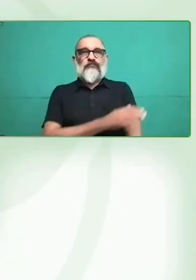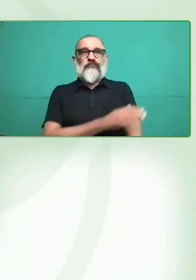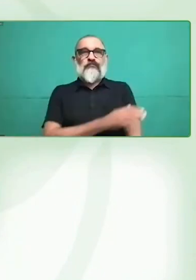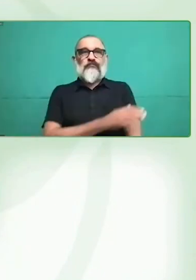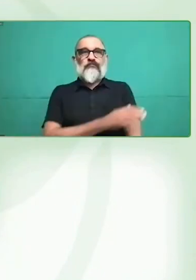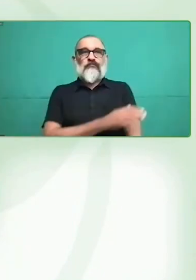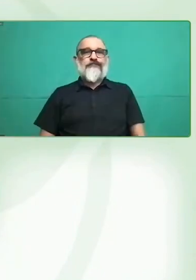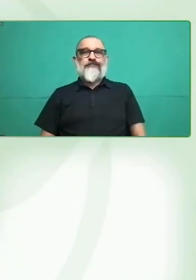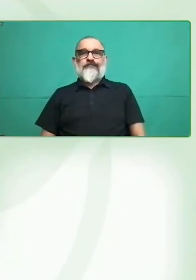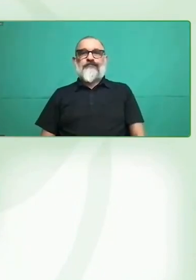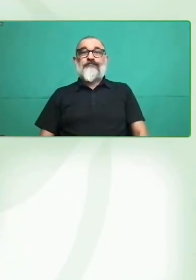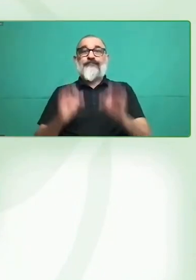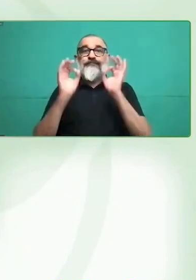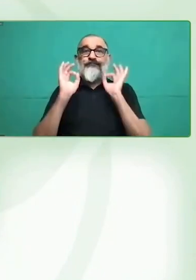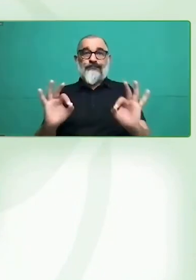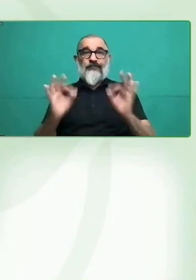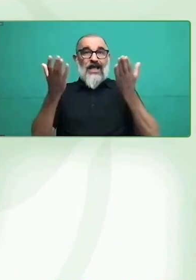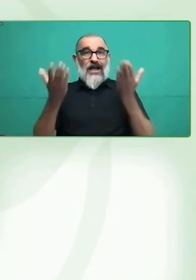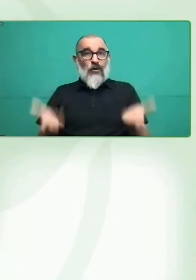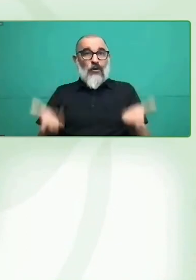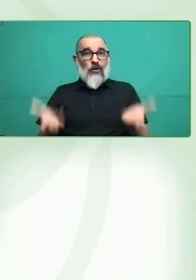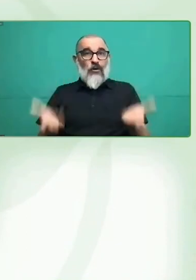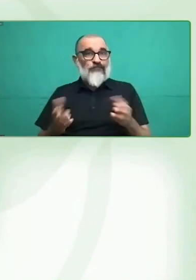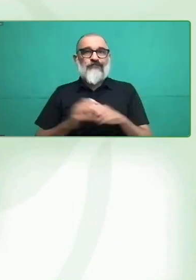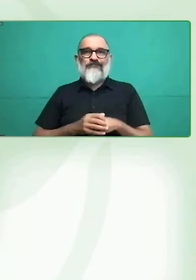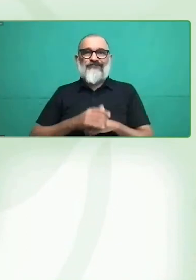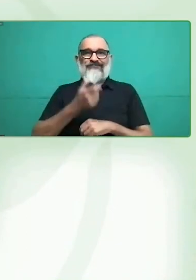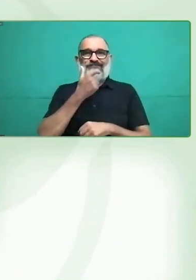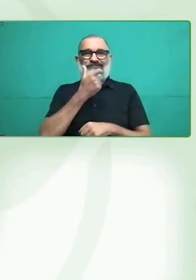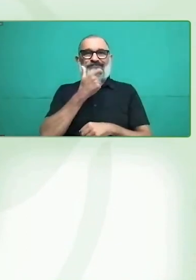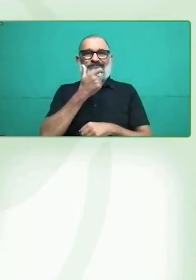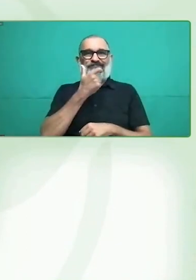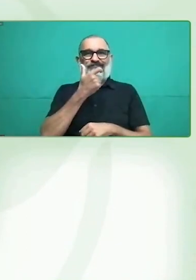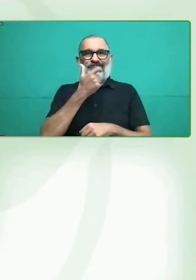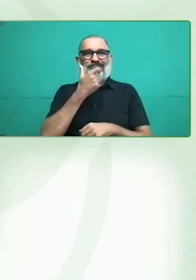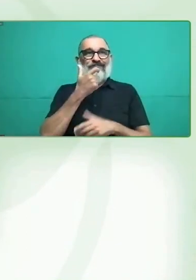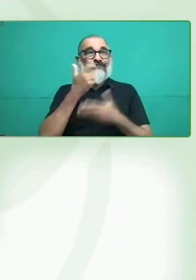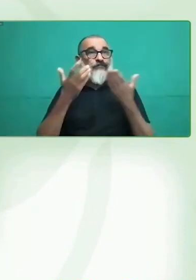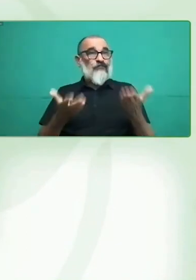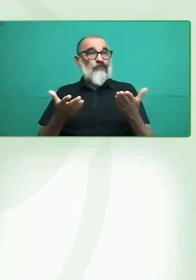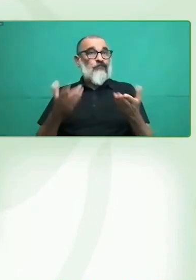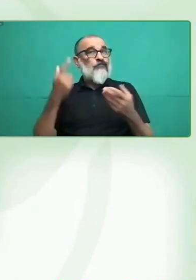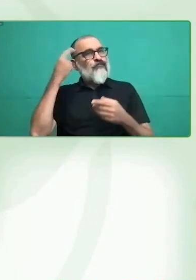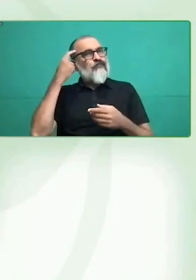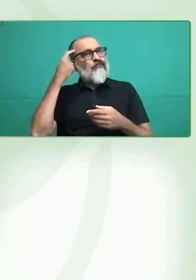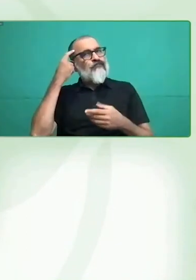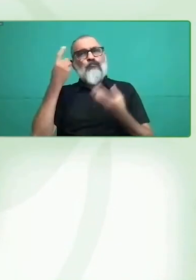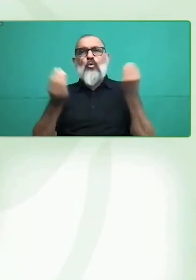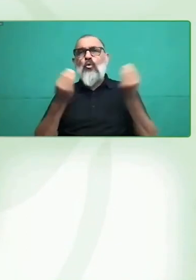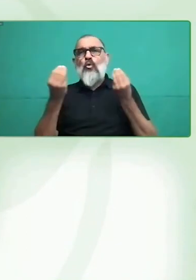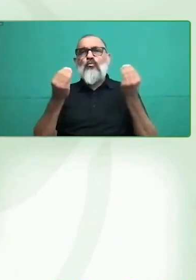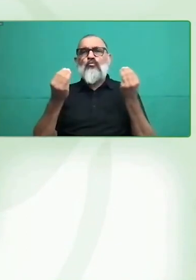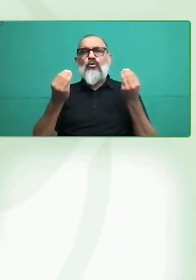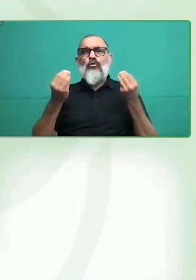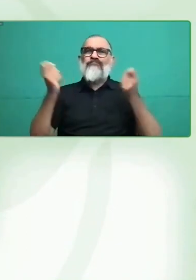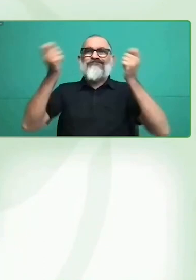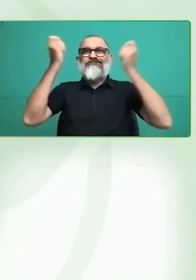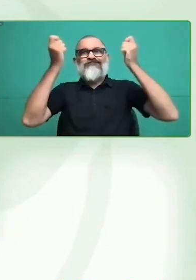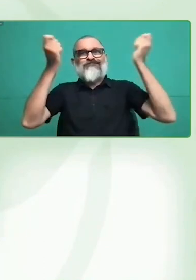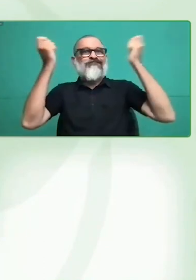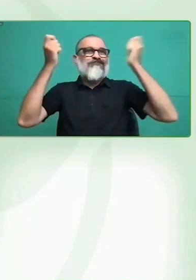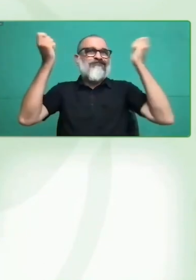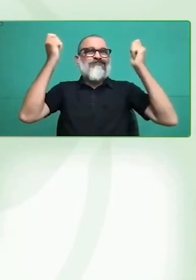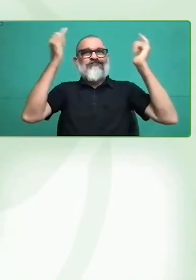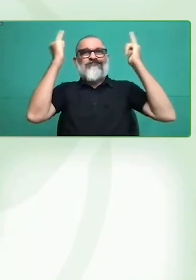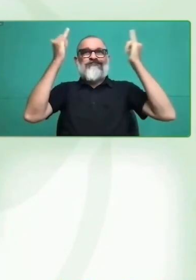Ahora, pensamos cómo hacer una ceremonia, entre comillas, una ceremonia, un saludo un poco menos formal, un